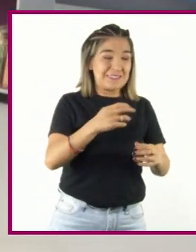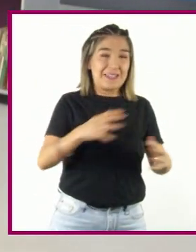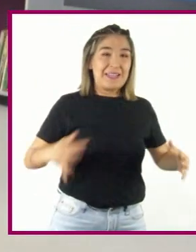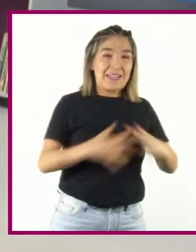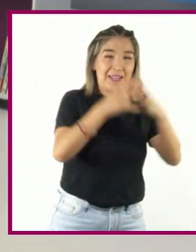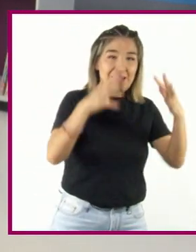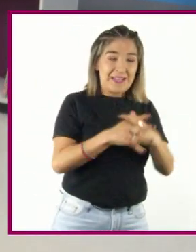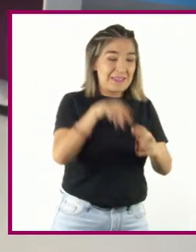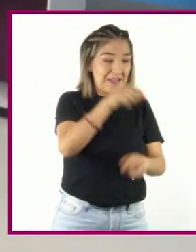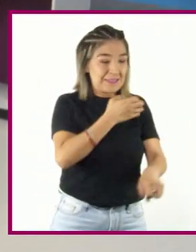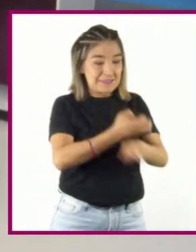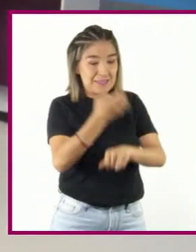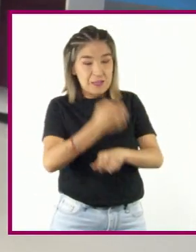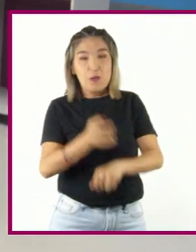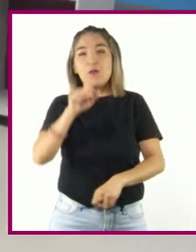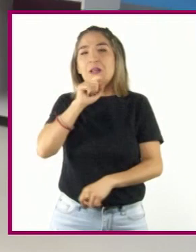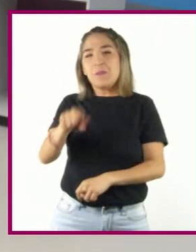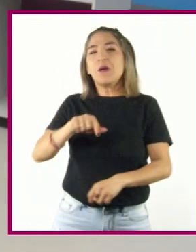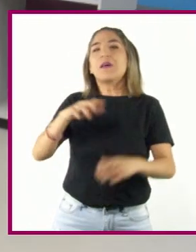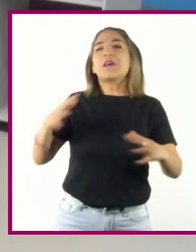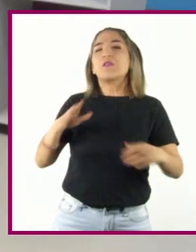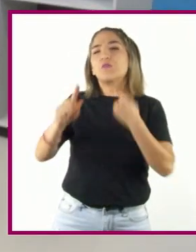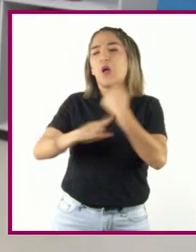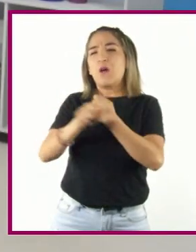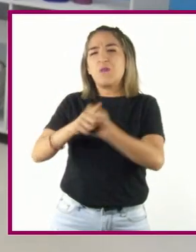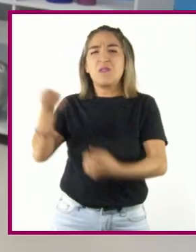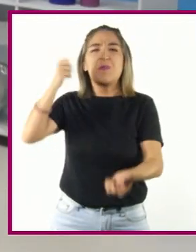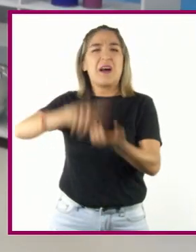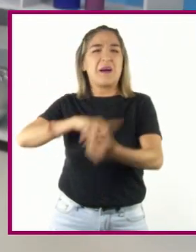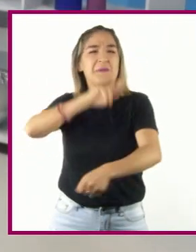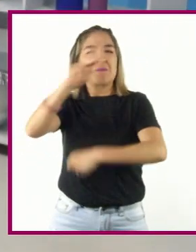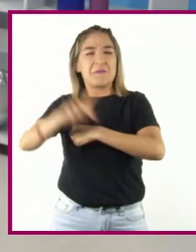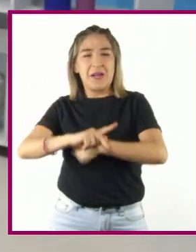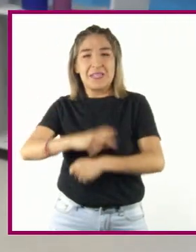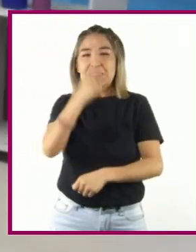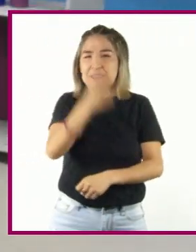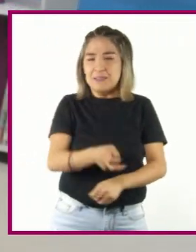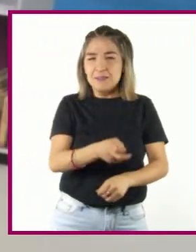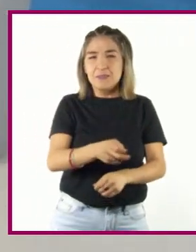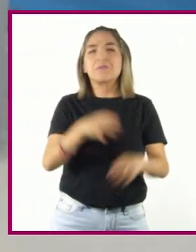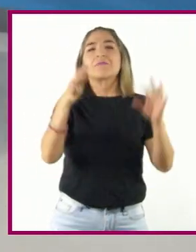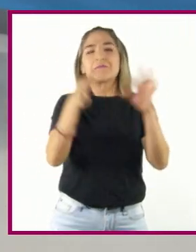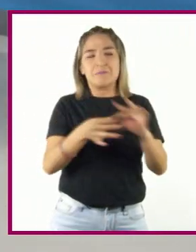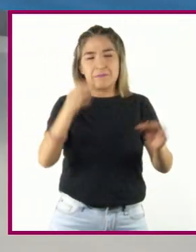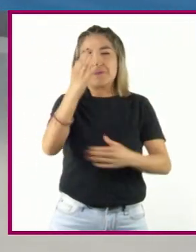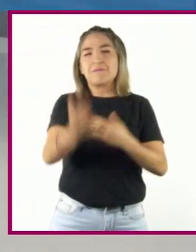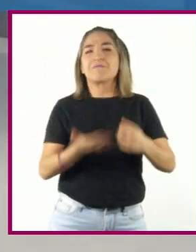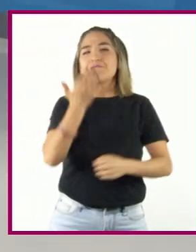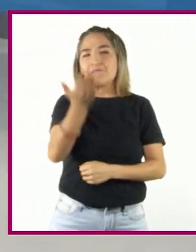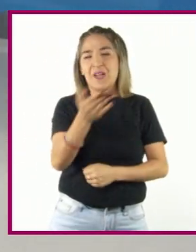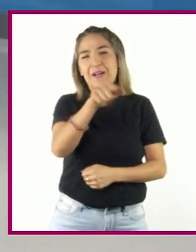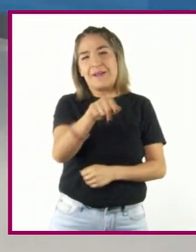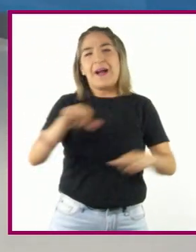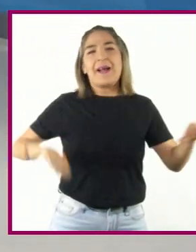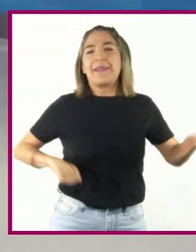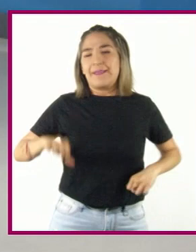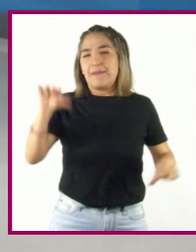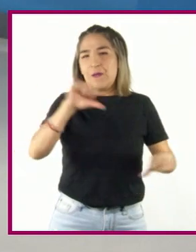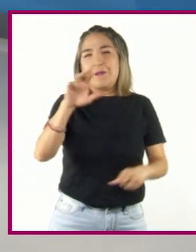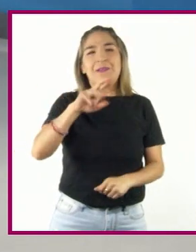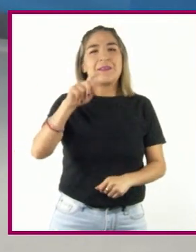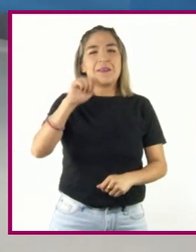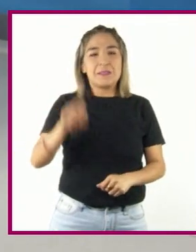estados y los variados conflictos al interior de una nación. Dicho esto, es momento de proponerles el reto del día de hoy.